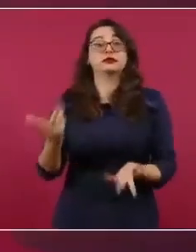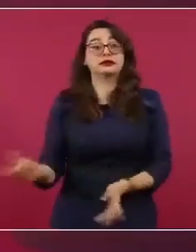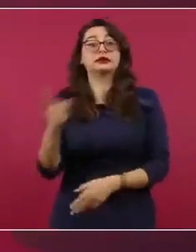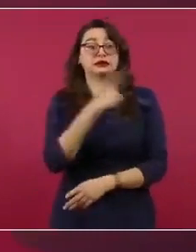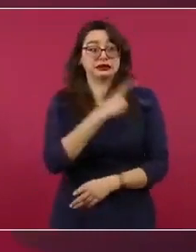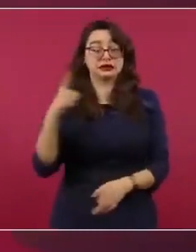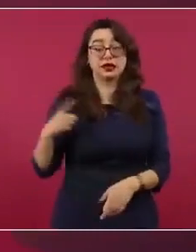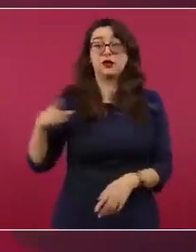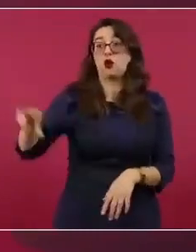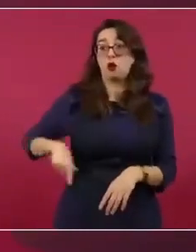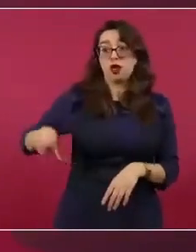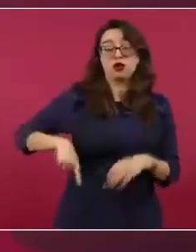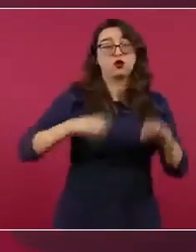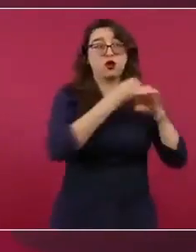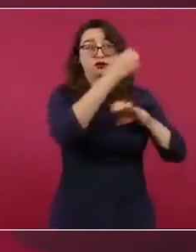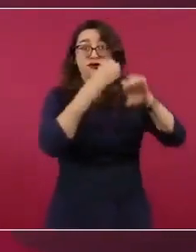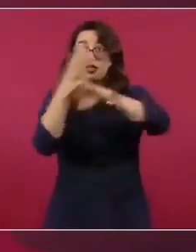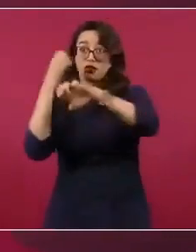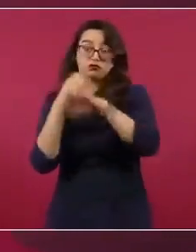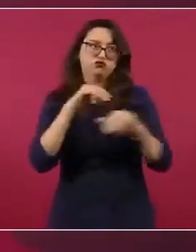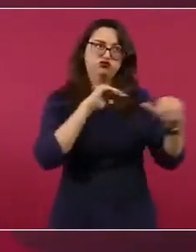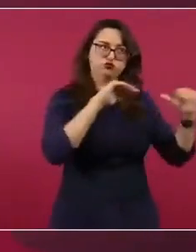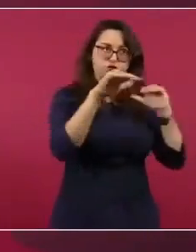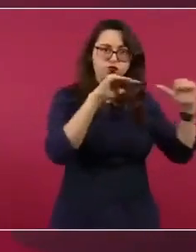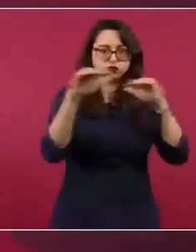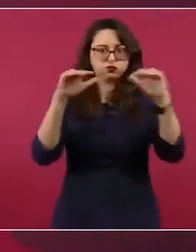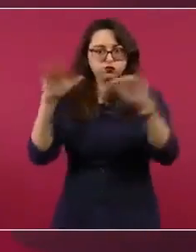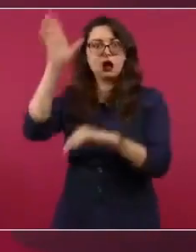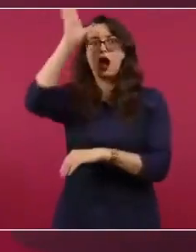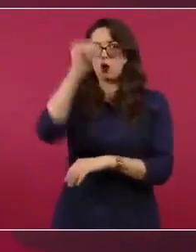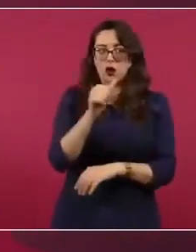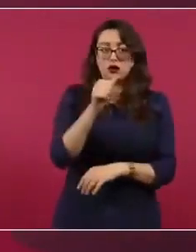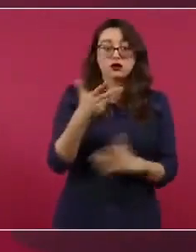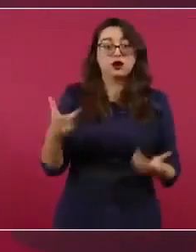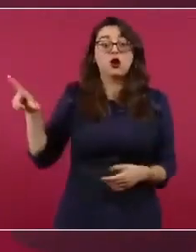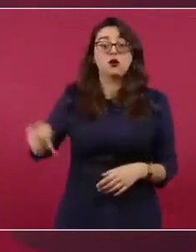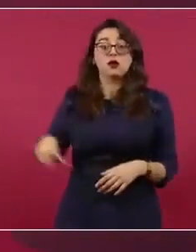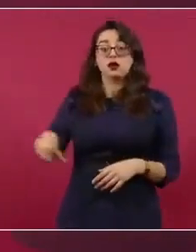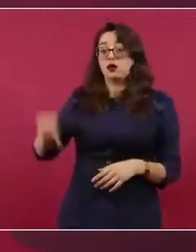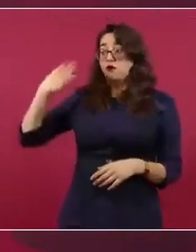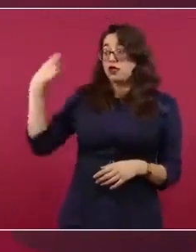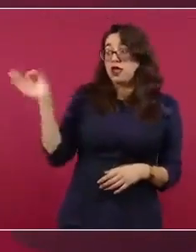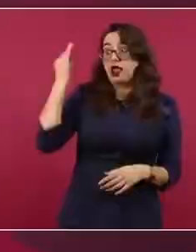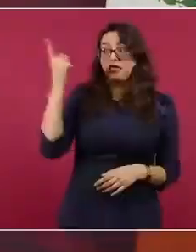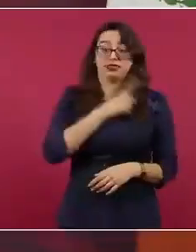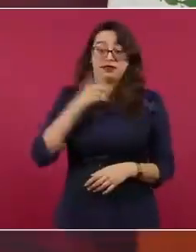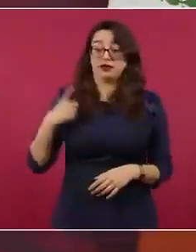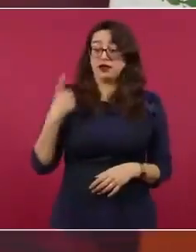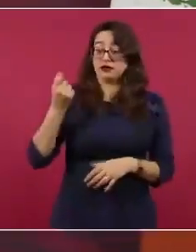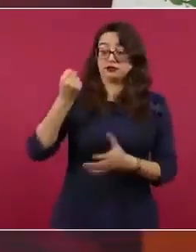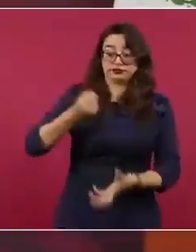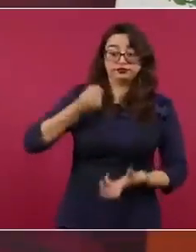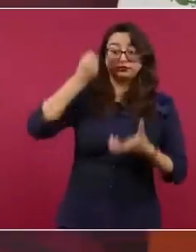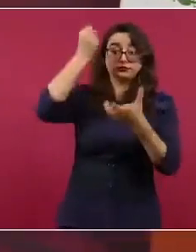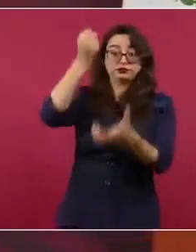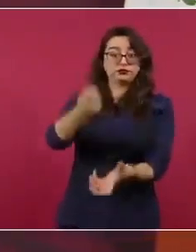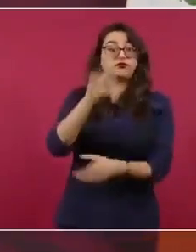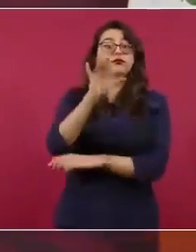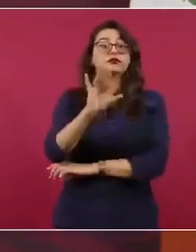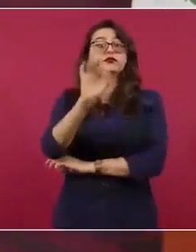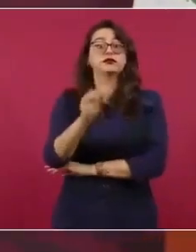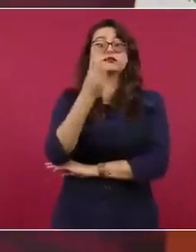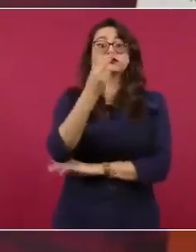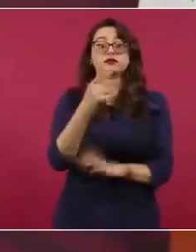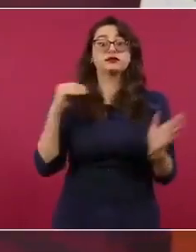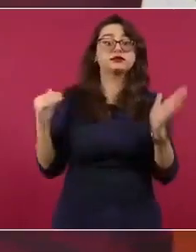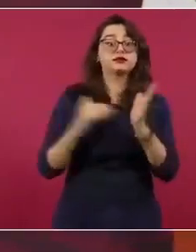con ese propósito. Esto nos va a significar una inversión que no gasto de 42